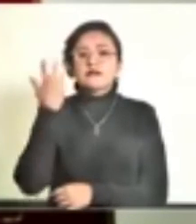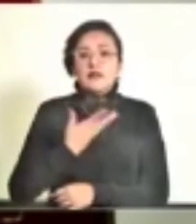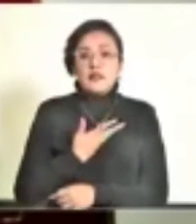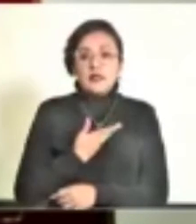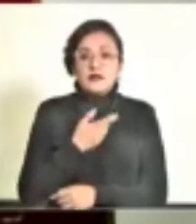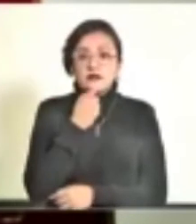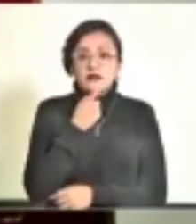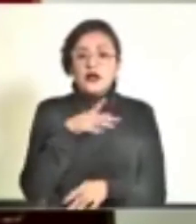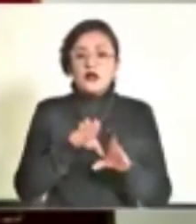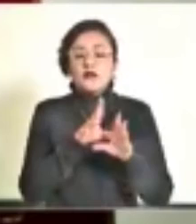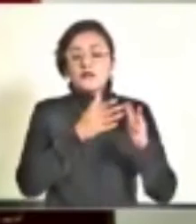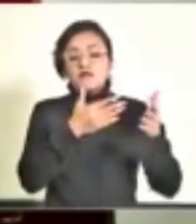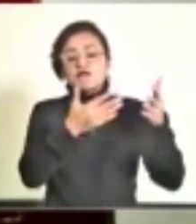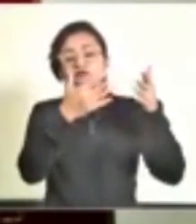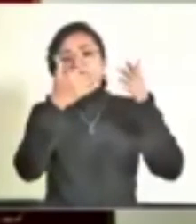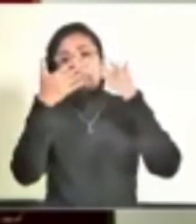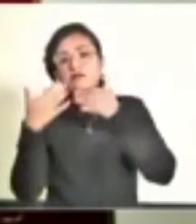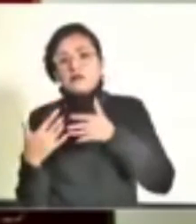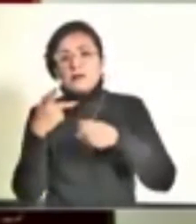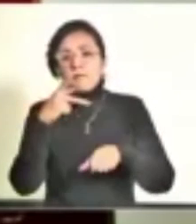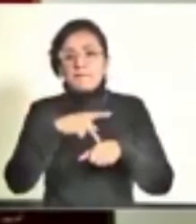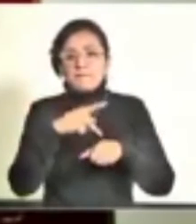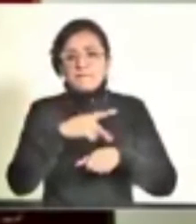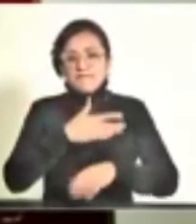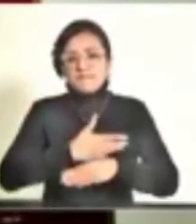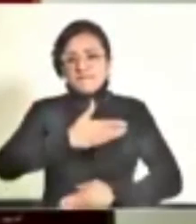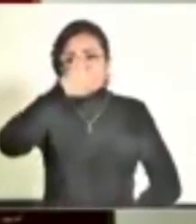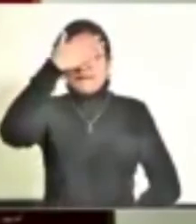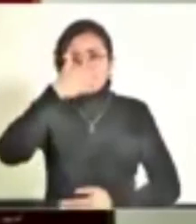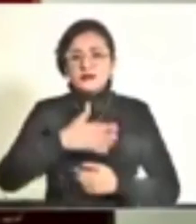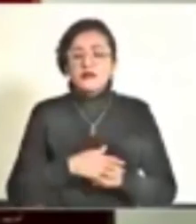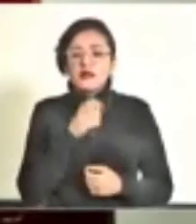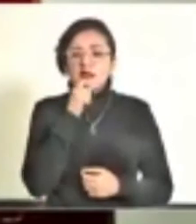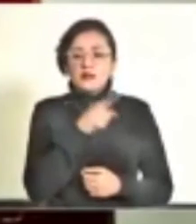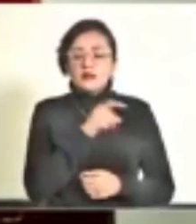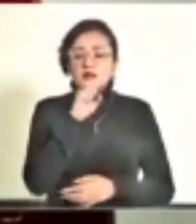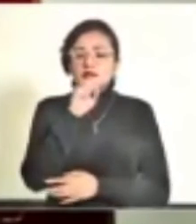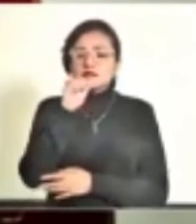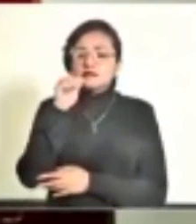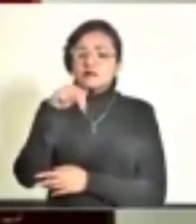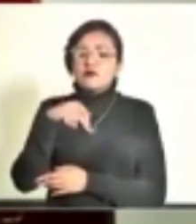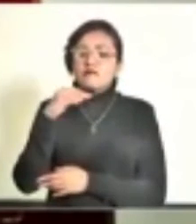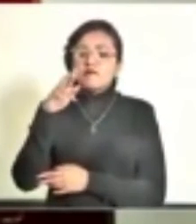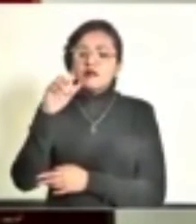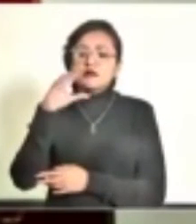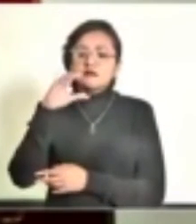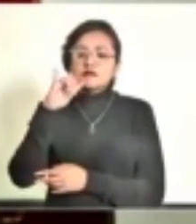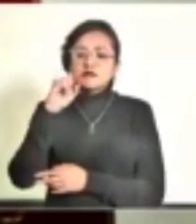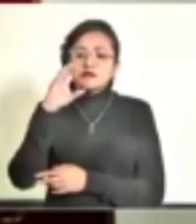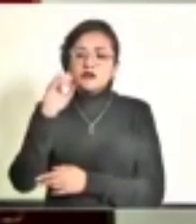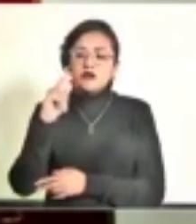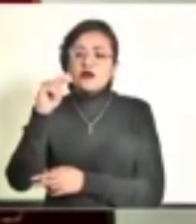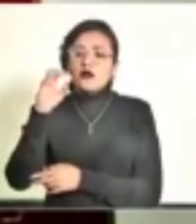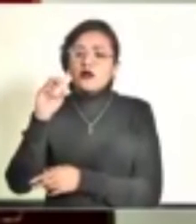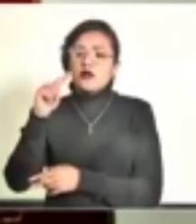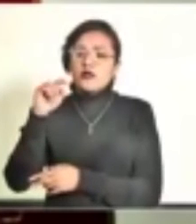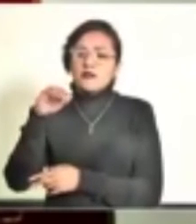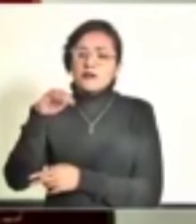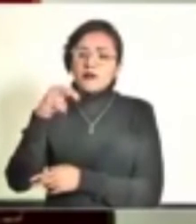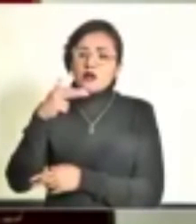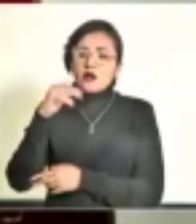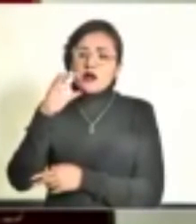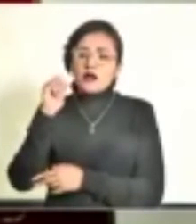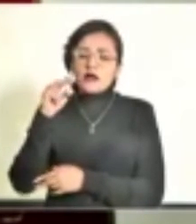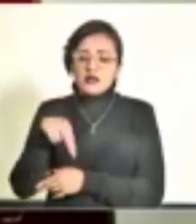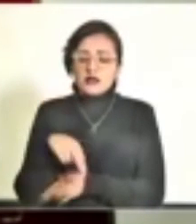de una barda. En el caso de San Francisco Totemihuacán, se llevó a cabo la